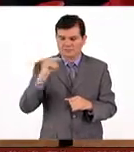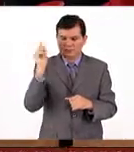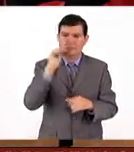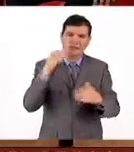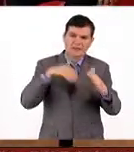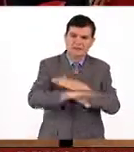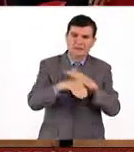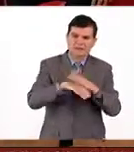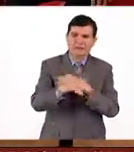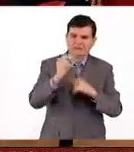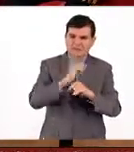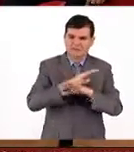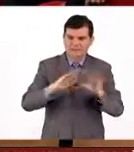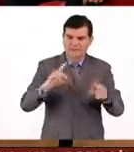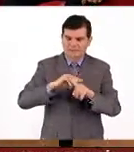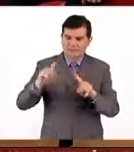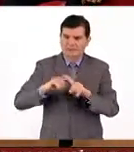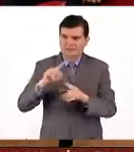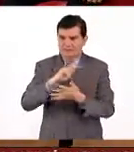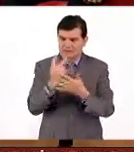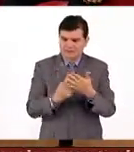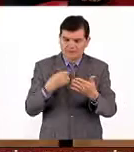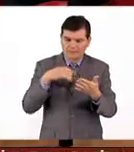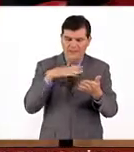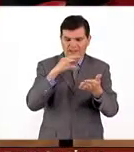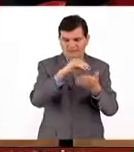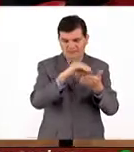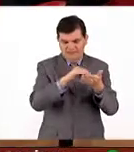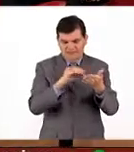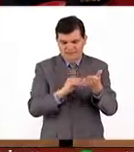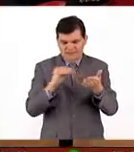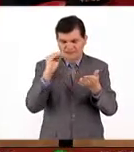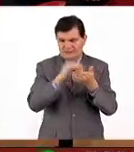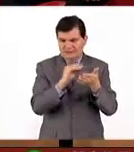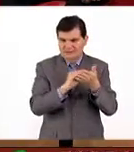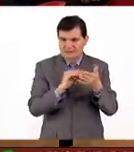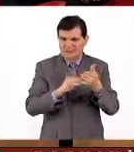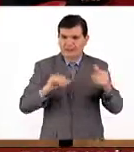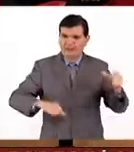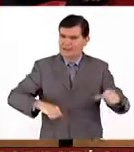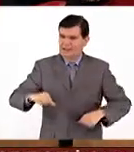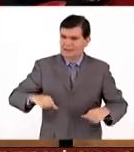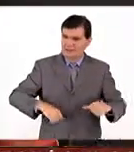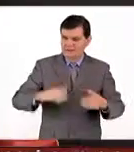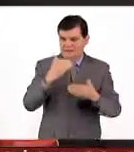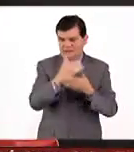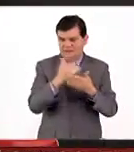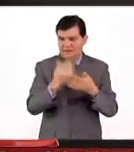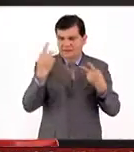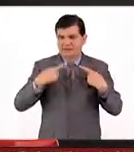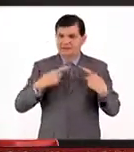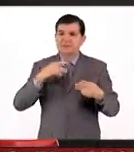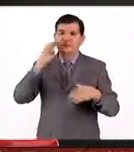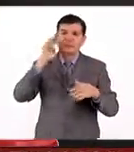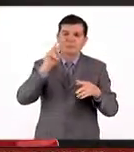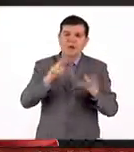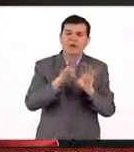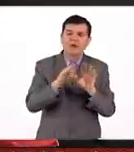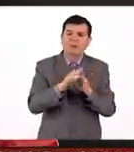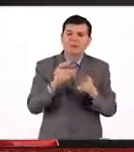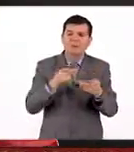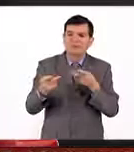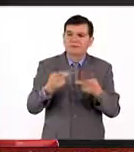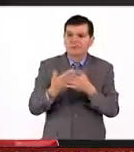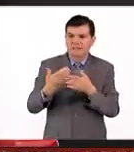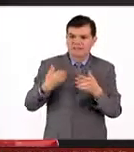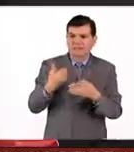poder tener acceso a toda esta información. A programa. Ahí en el programa hay una, están desglosadas cada una de las actividades para que la gente pueda programarse bien, más